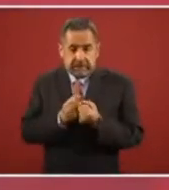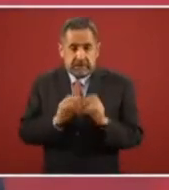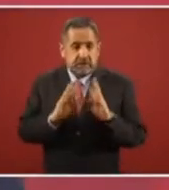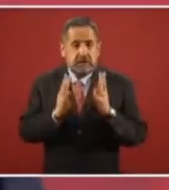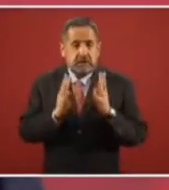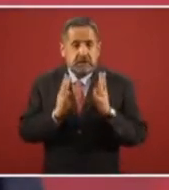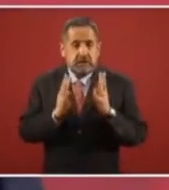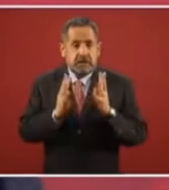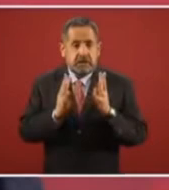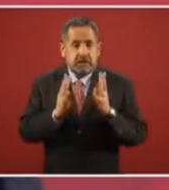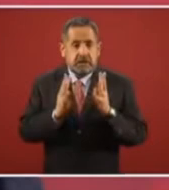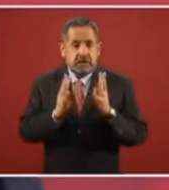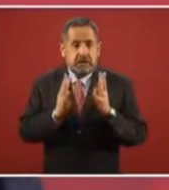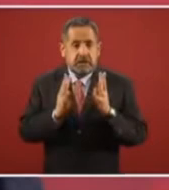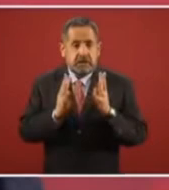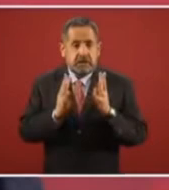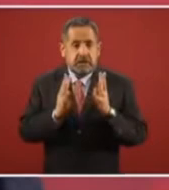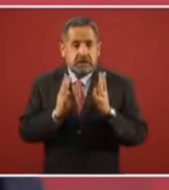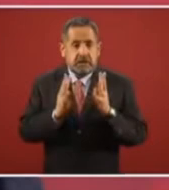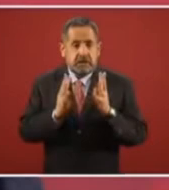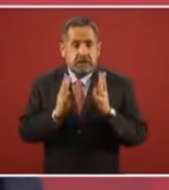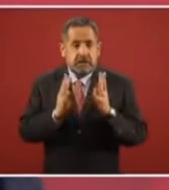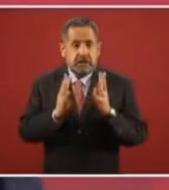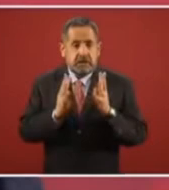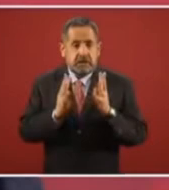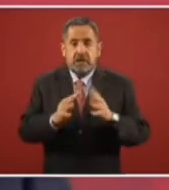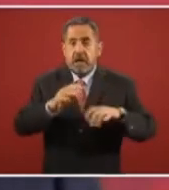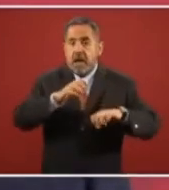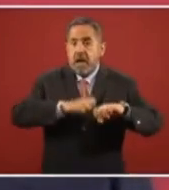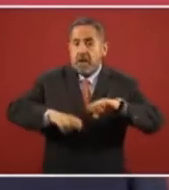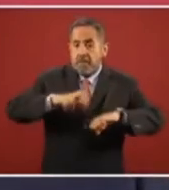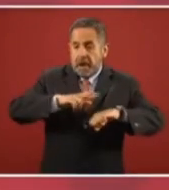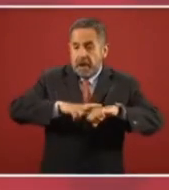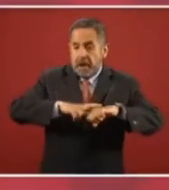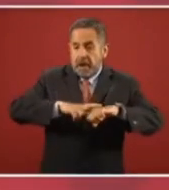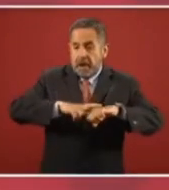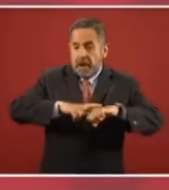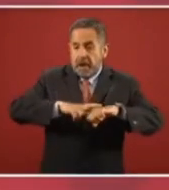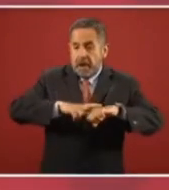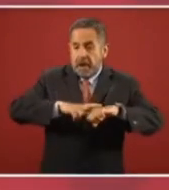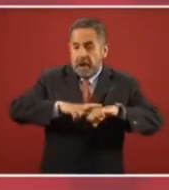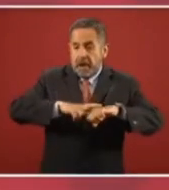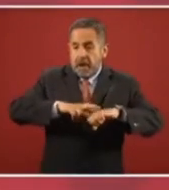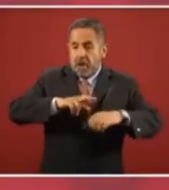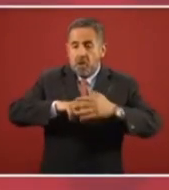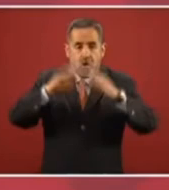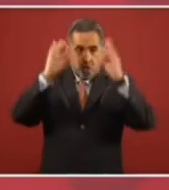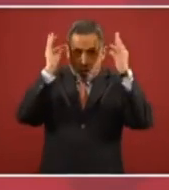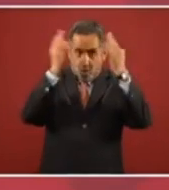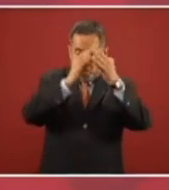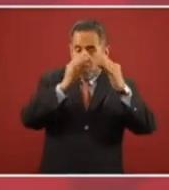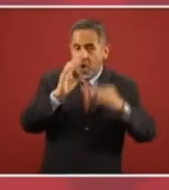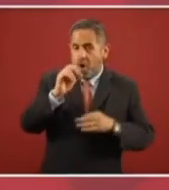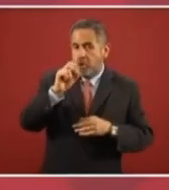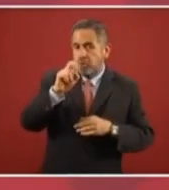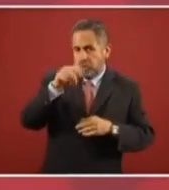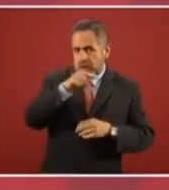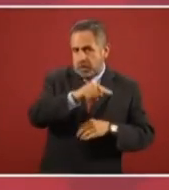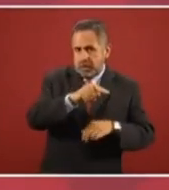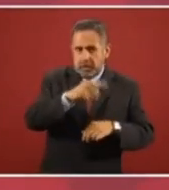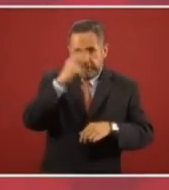embajadores... ...y yesterday when I met with the ambassadors... ...los consules... ...and the consuls... ...de